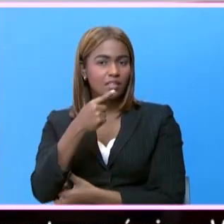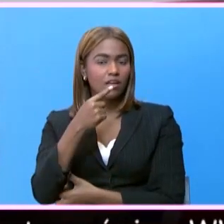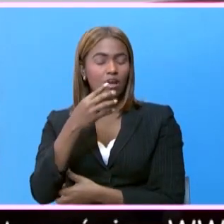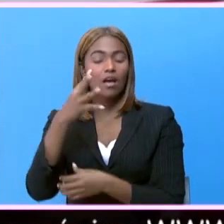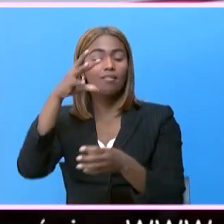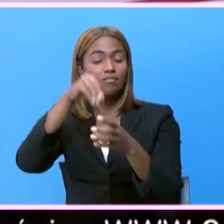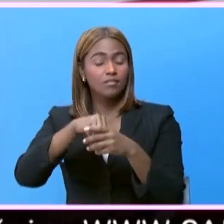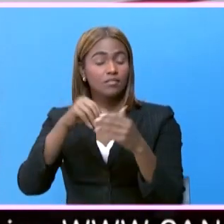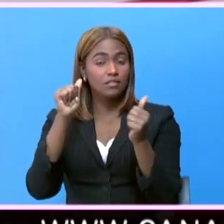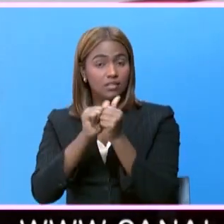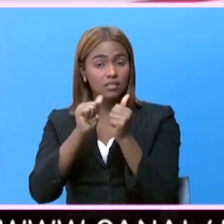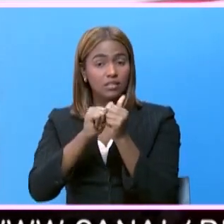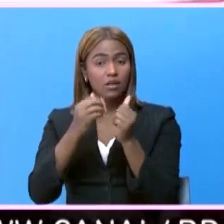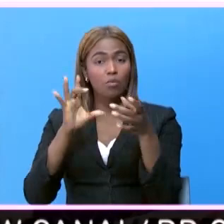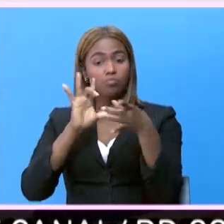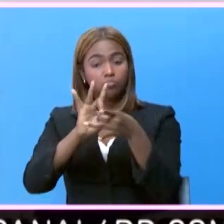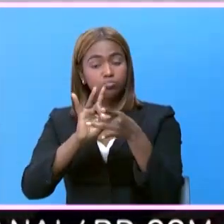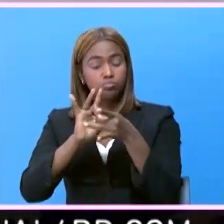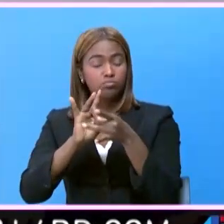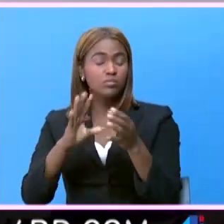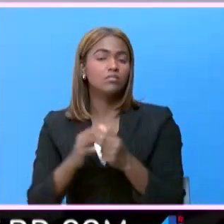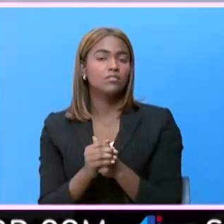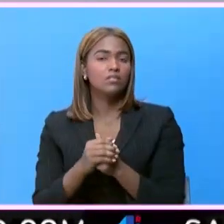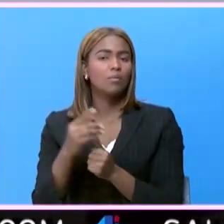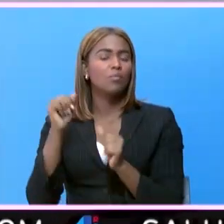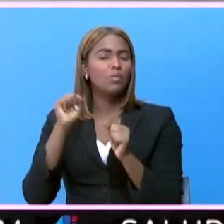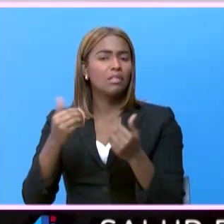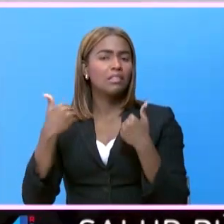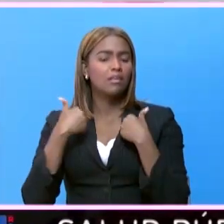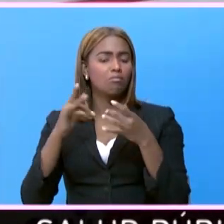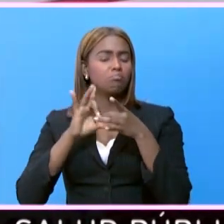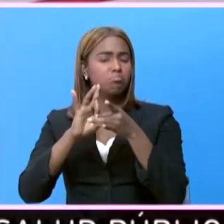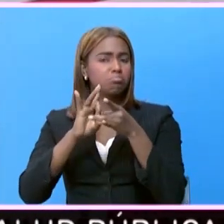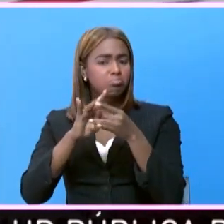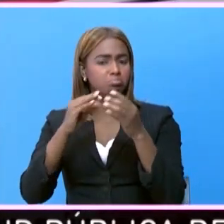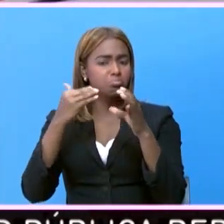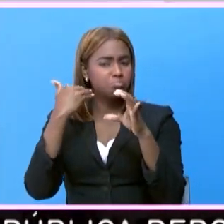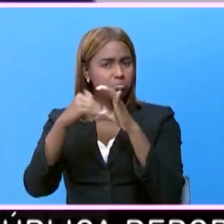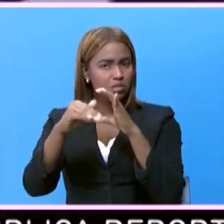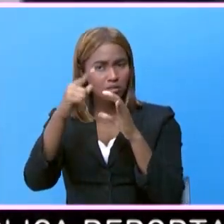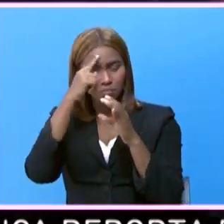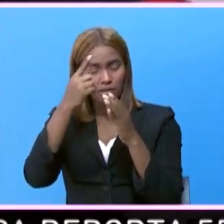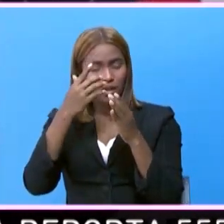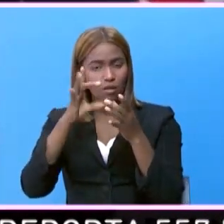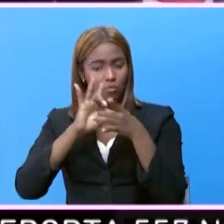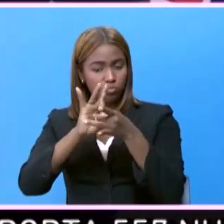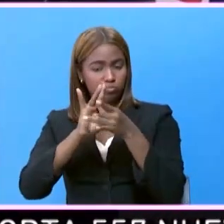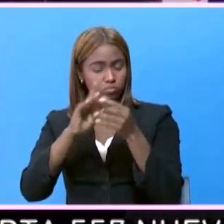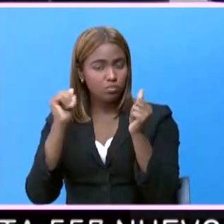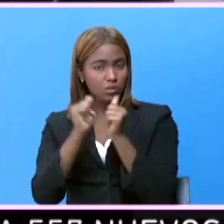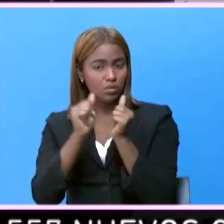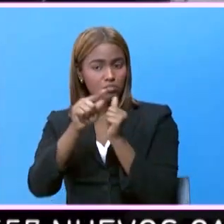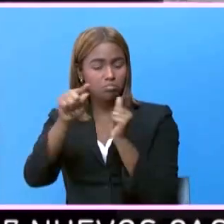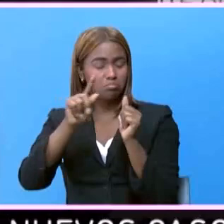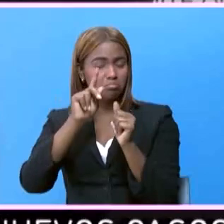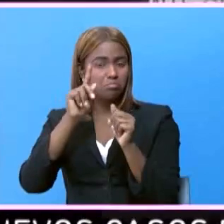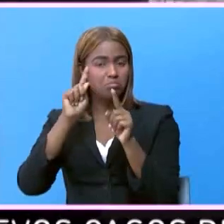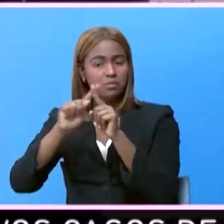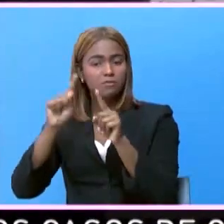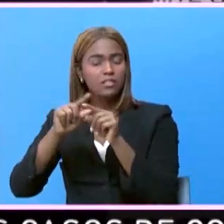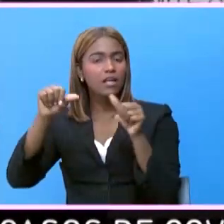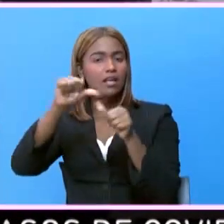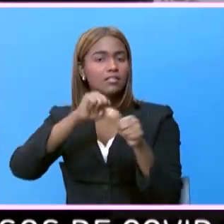concertar, conciliar. ¿Podría tener una conciliación, un mensaje de unidad con aquellas